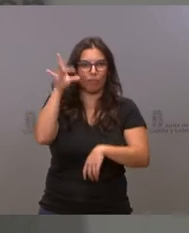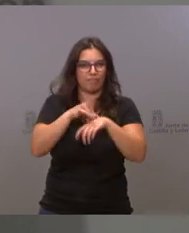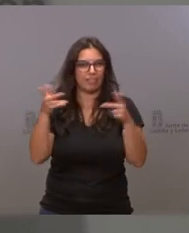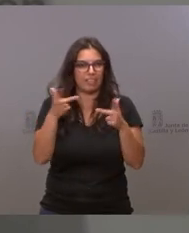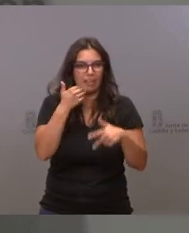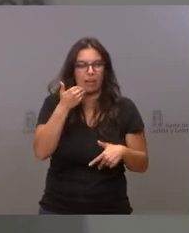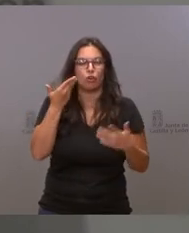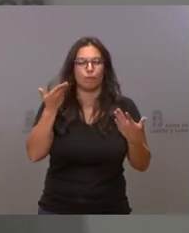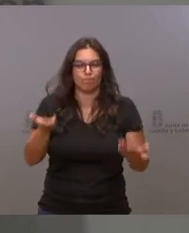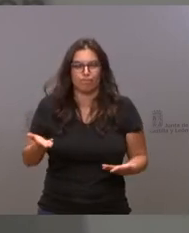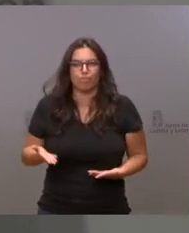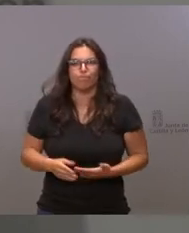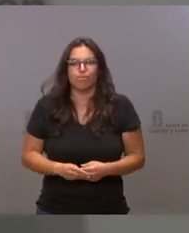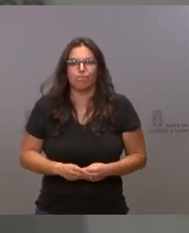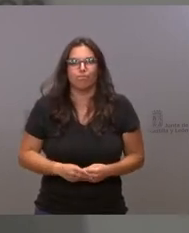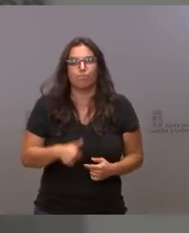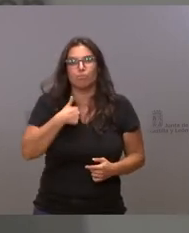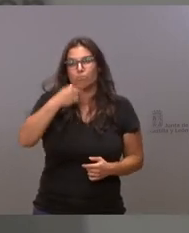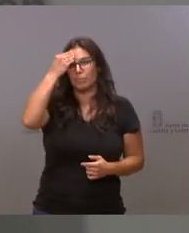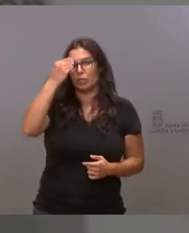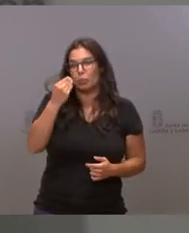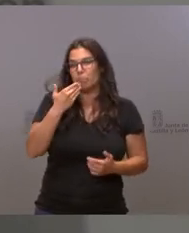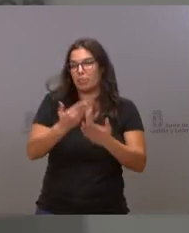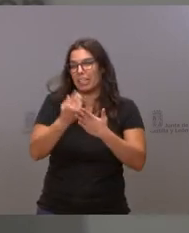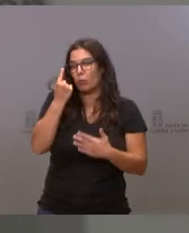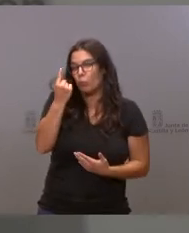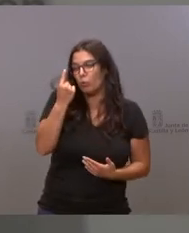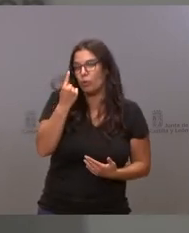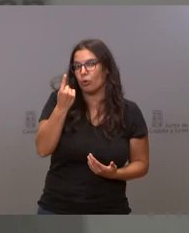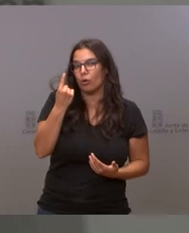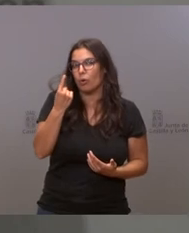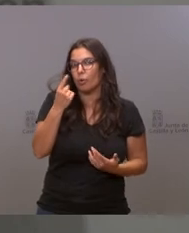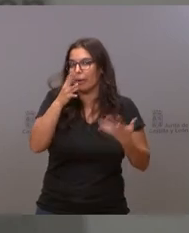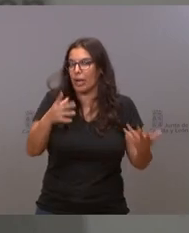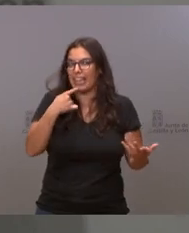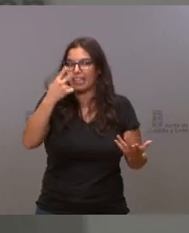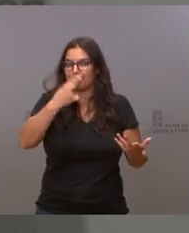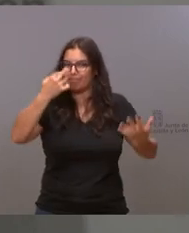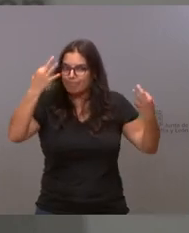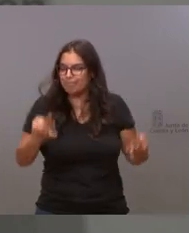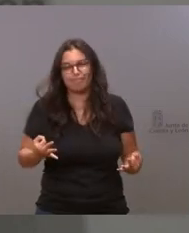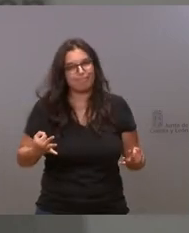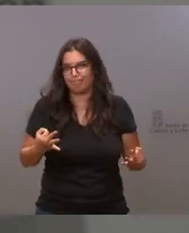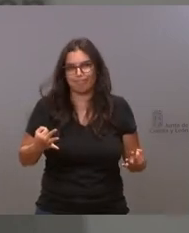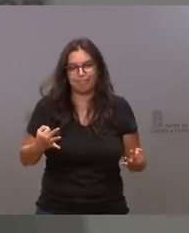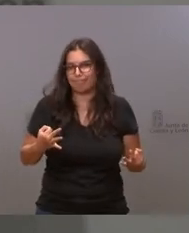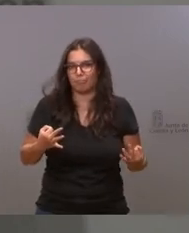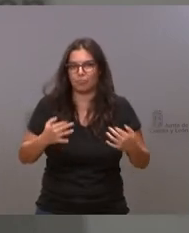creo que había una solicitud pero en este momento no se lo puedo confirmar.